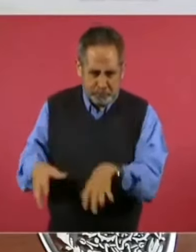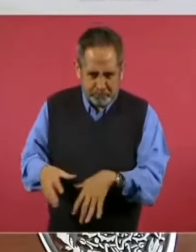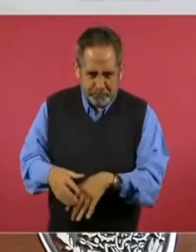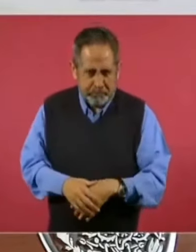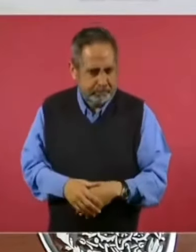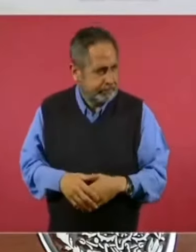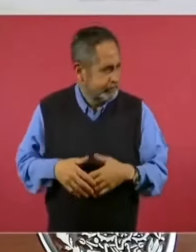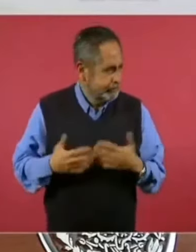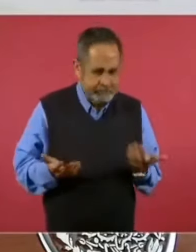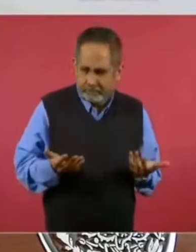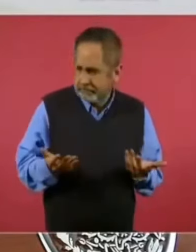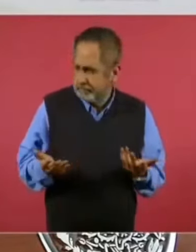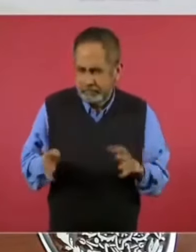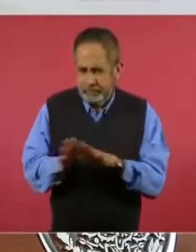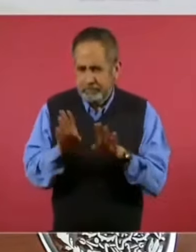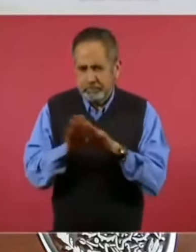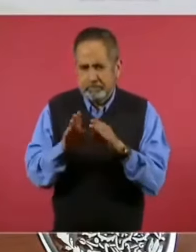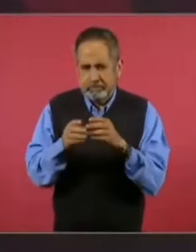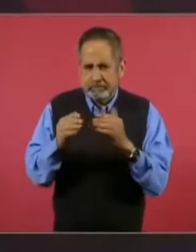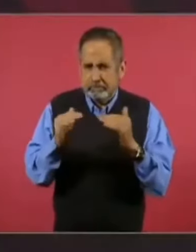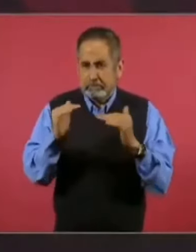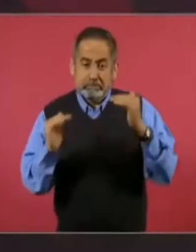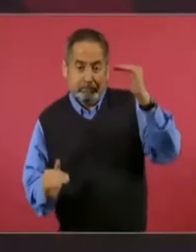devaluación abrupta? Vamos,